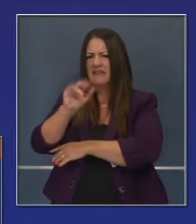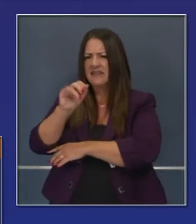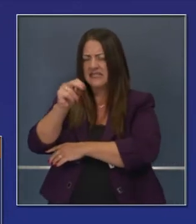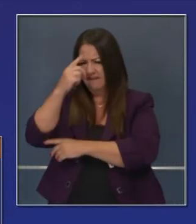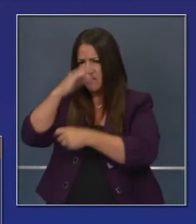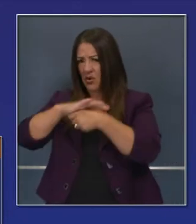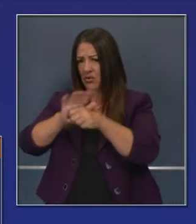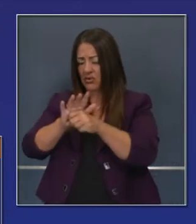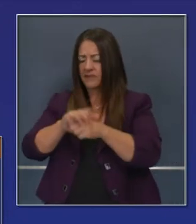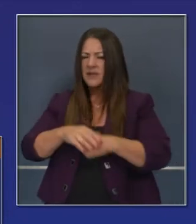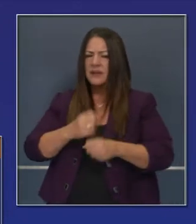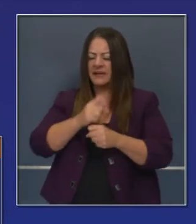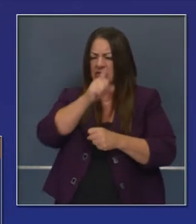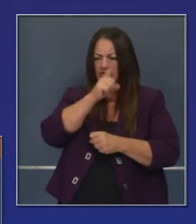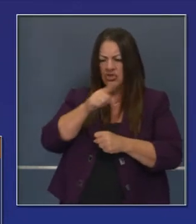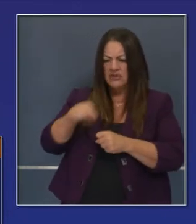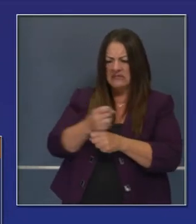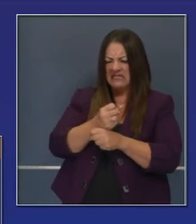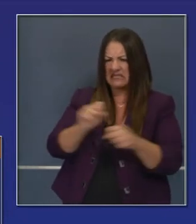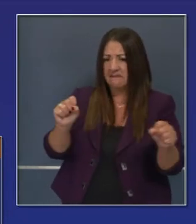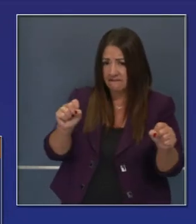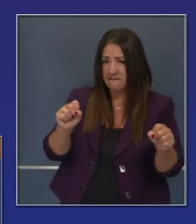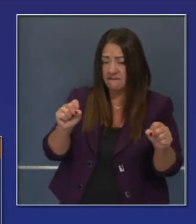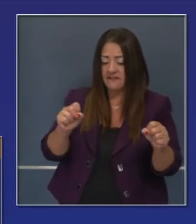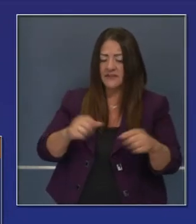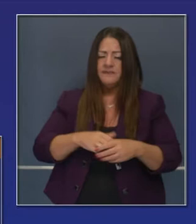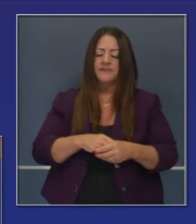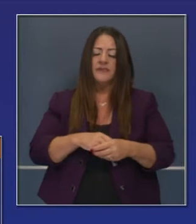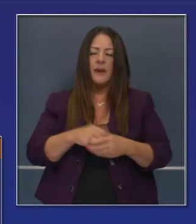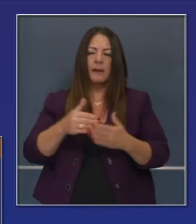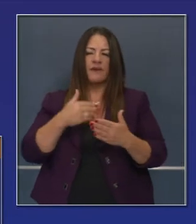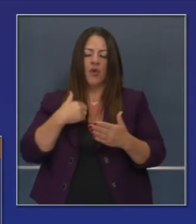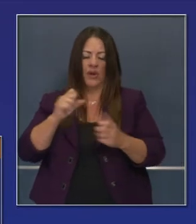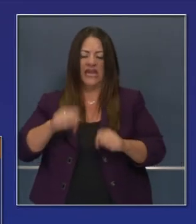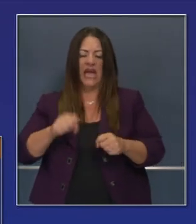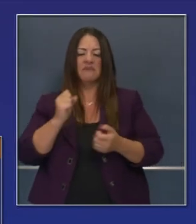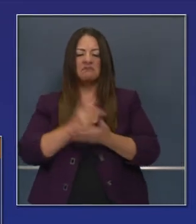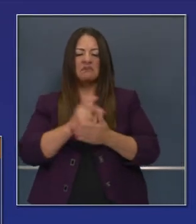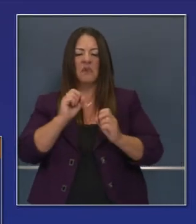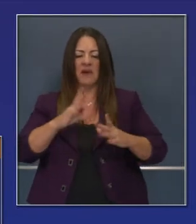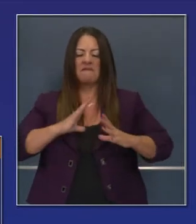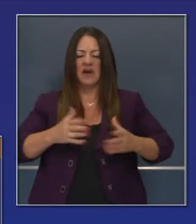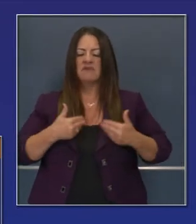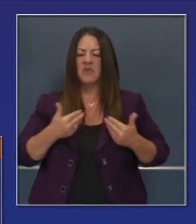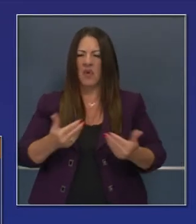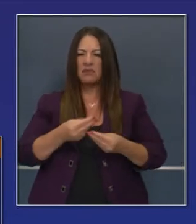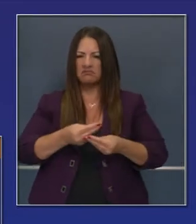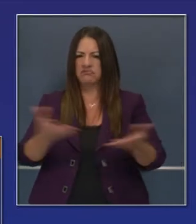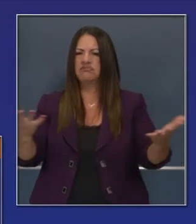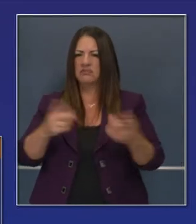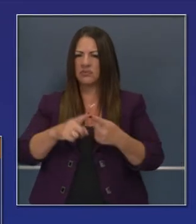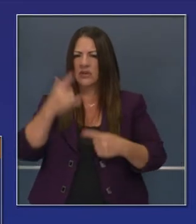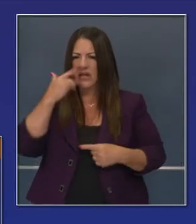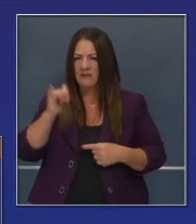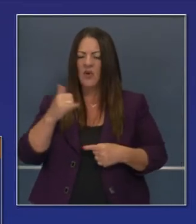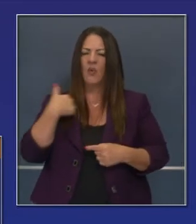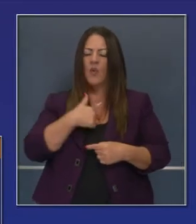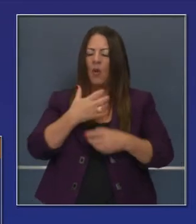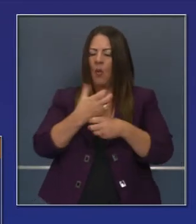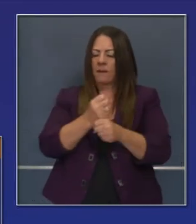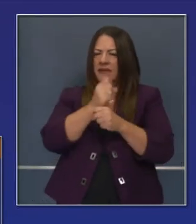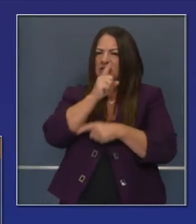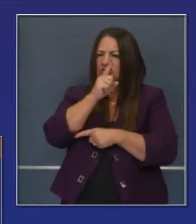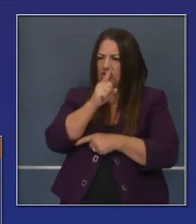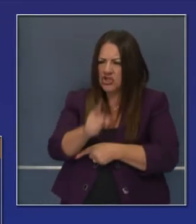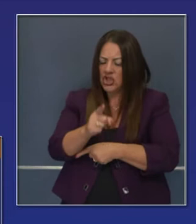las vacunas, no jugar con la vida de la gente o las emociones en torno a la vacuna. Y cuando estarán disponibles de forma segura, queremos que se haga de una forma